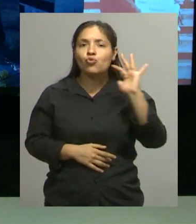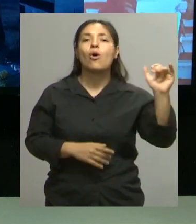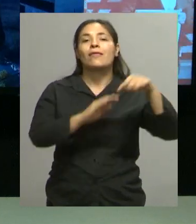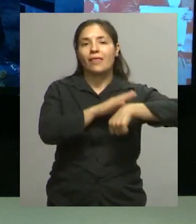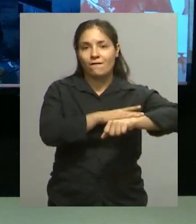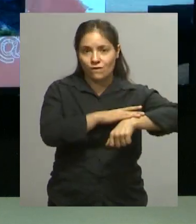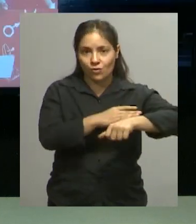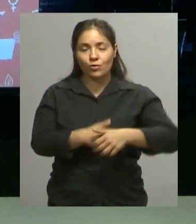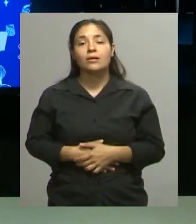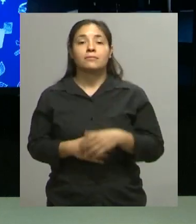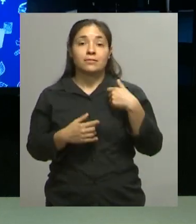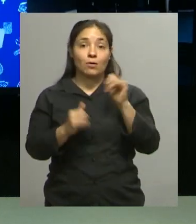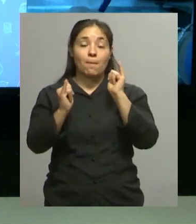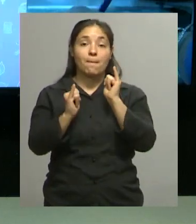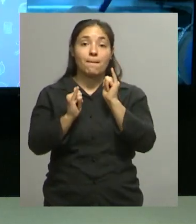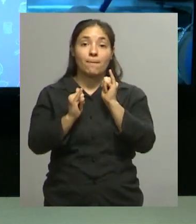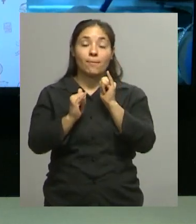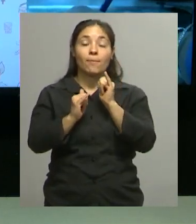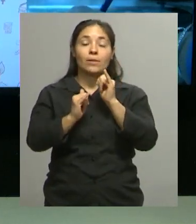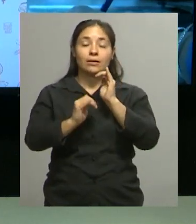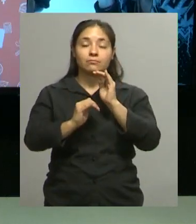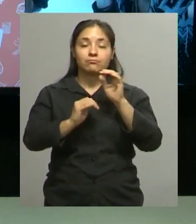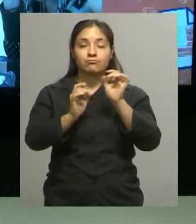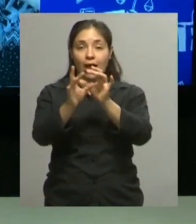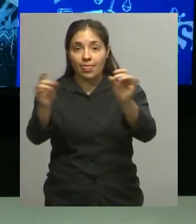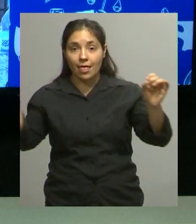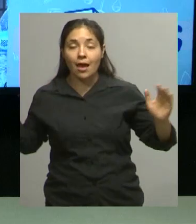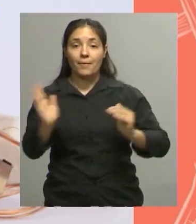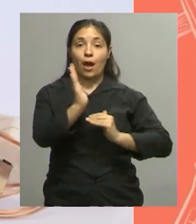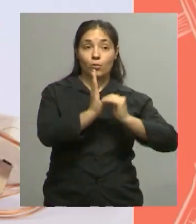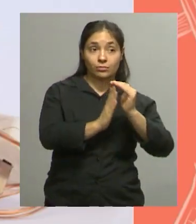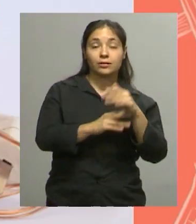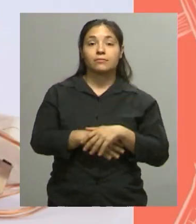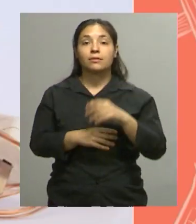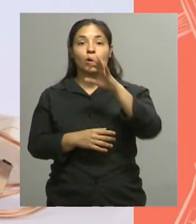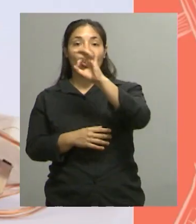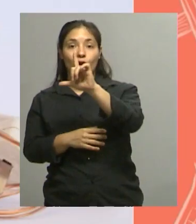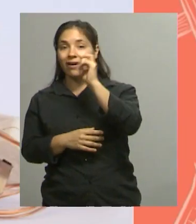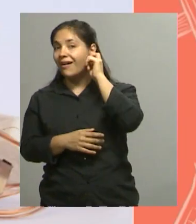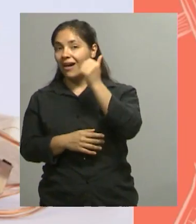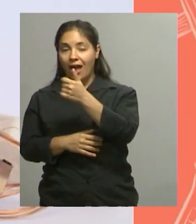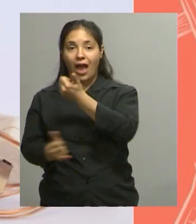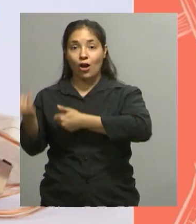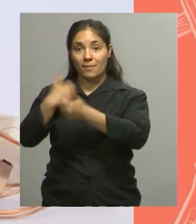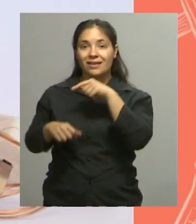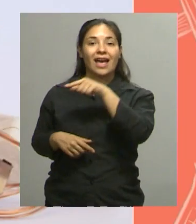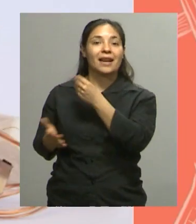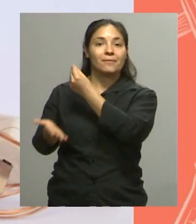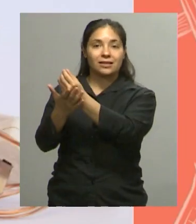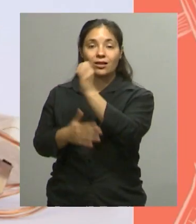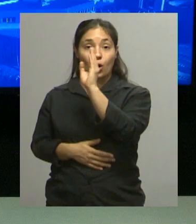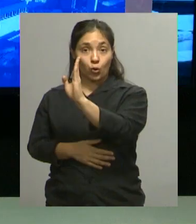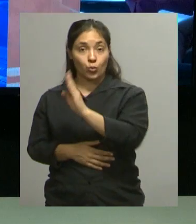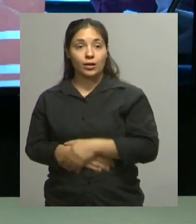inició en plena pandemia que se llama Nueva Esperanza que está en Luján de Cuyo Olga me acompaña Ella es representante del club